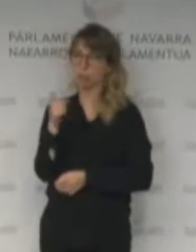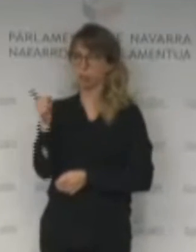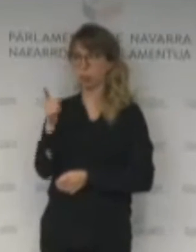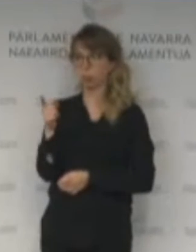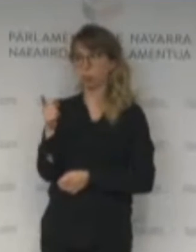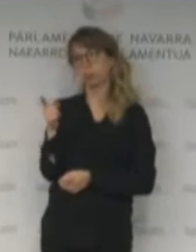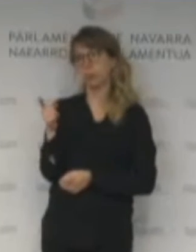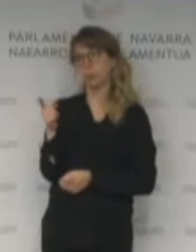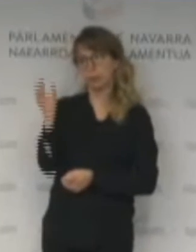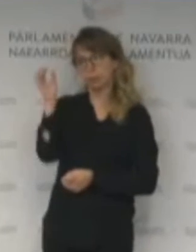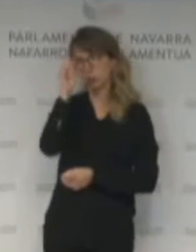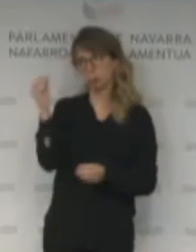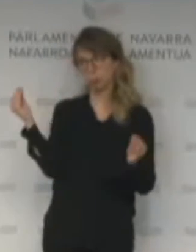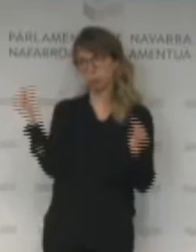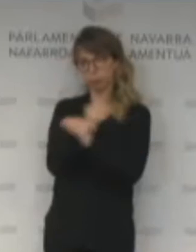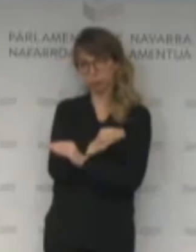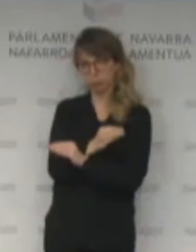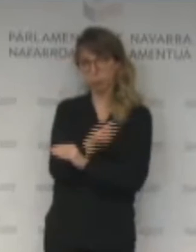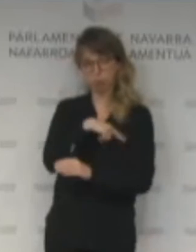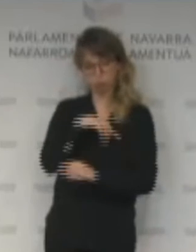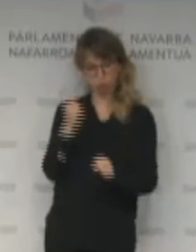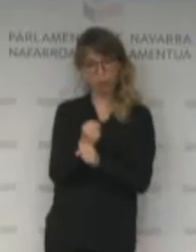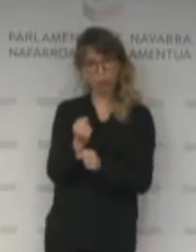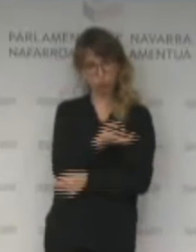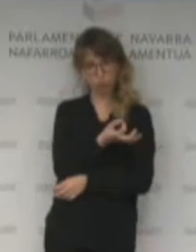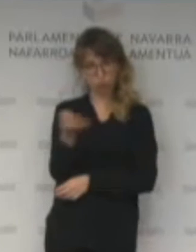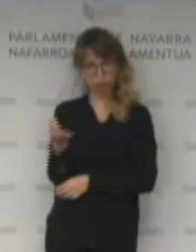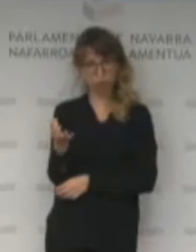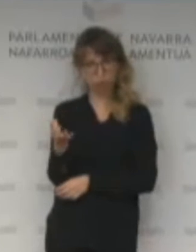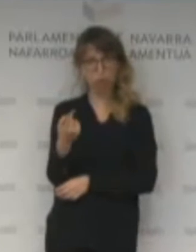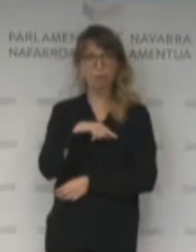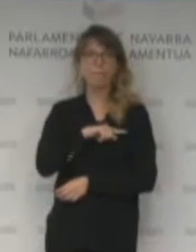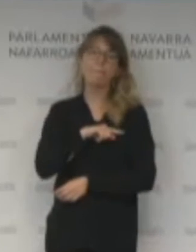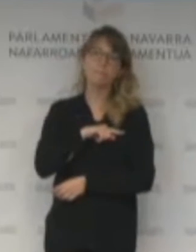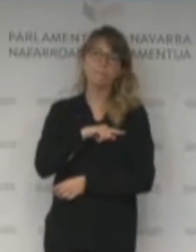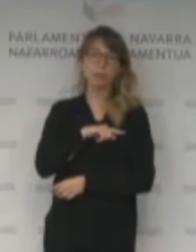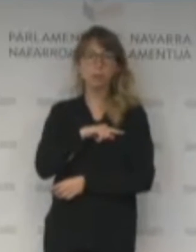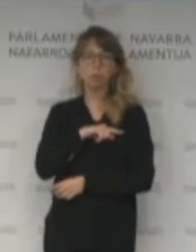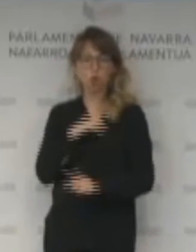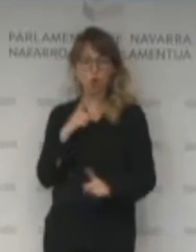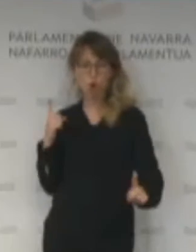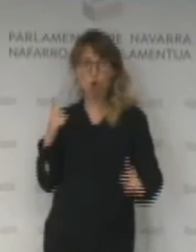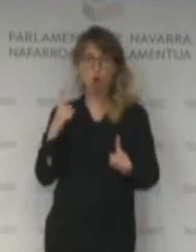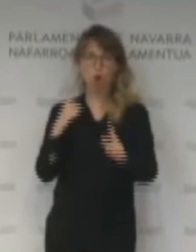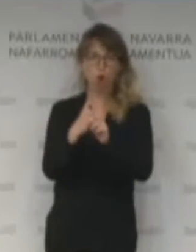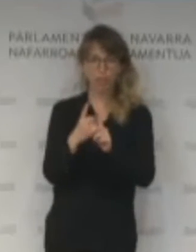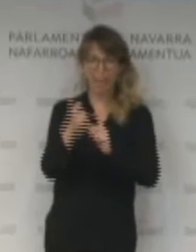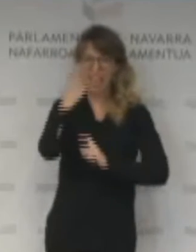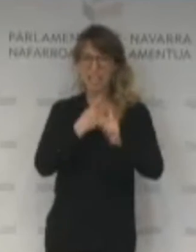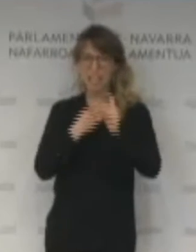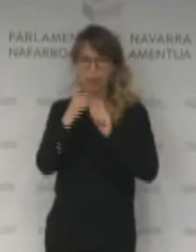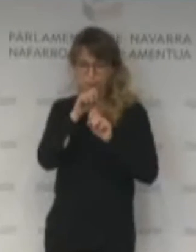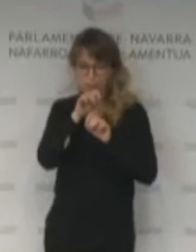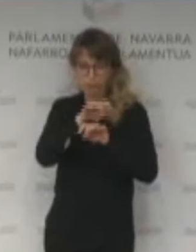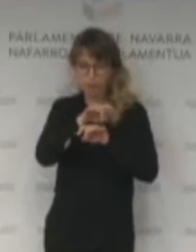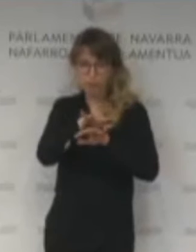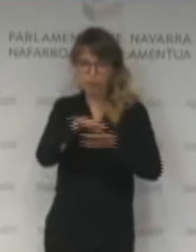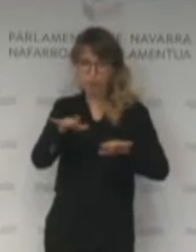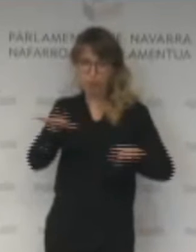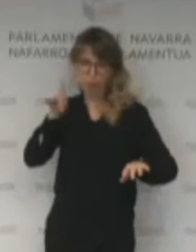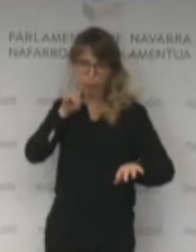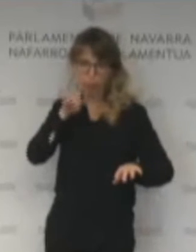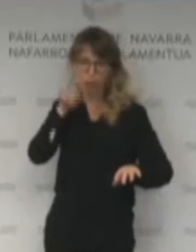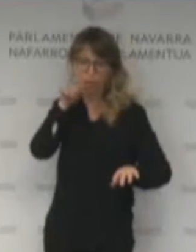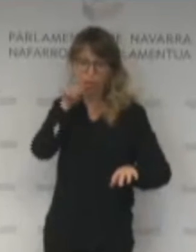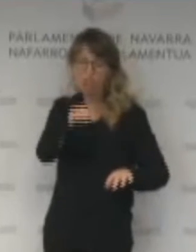manera que yo, pero trabajamos con rigor. Y creemos que lo que hay que combatir es la infodemia. Hay que combatirla. Eso es a lo que hay que